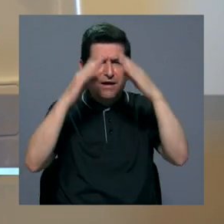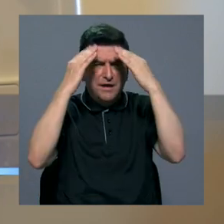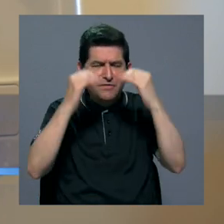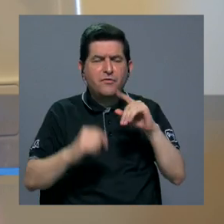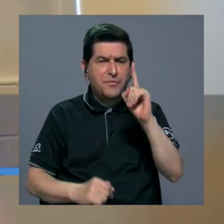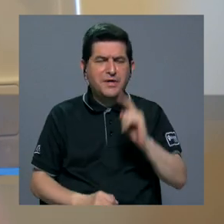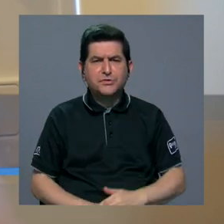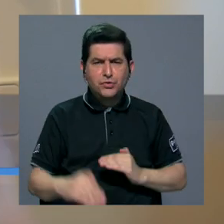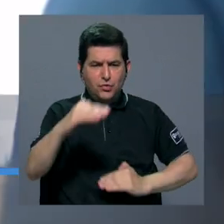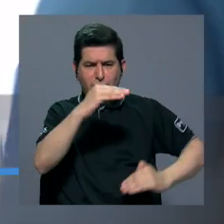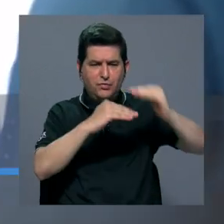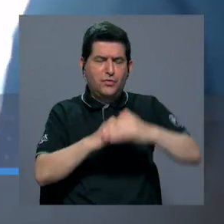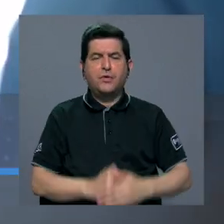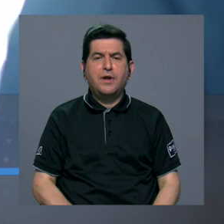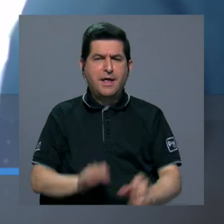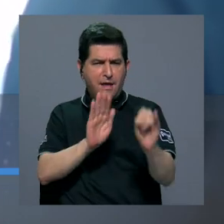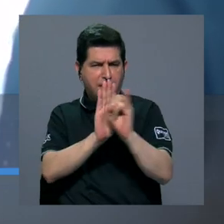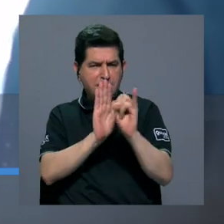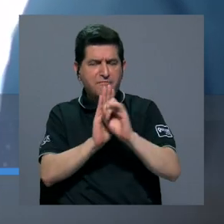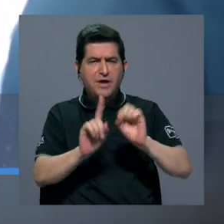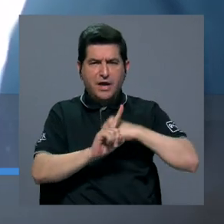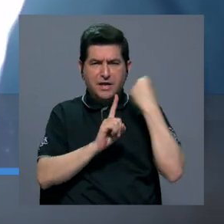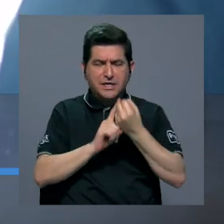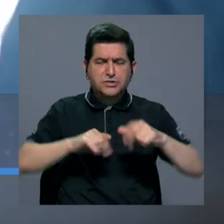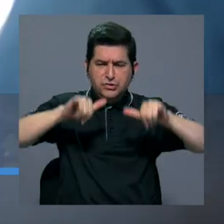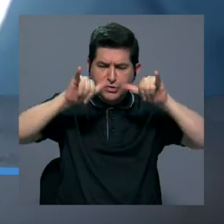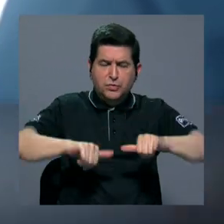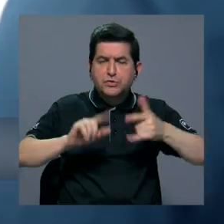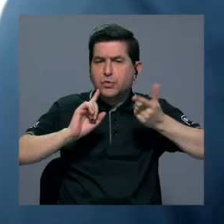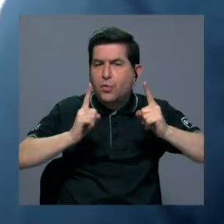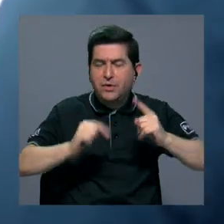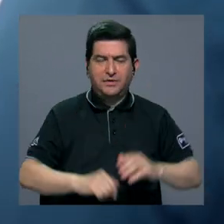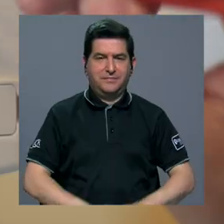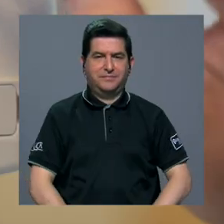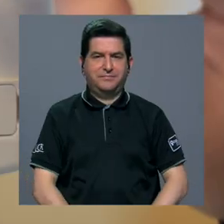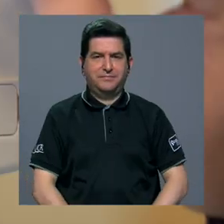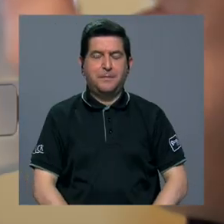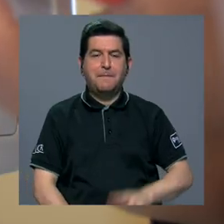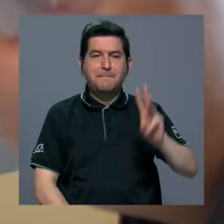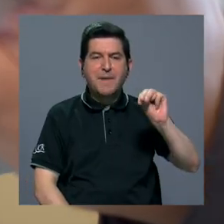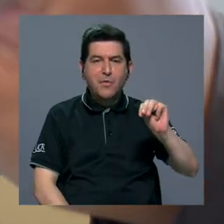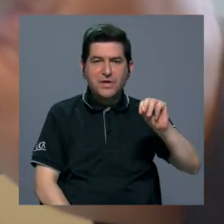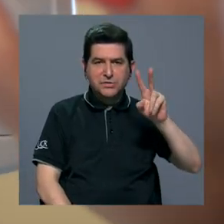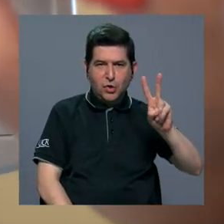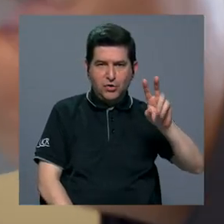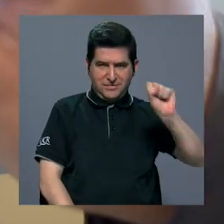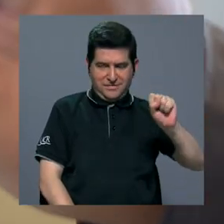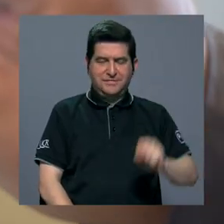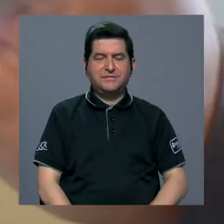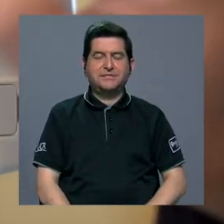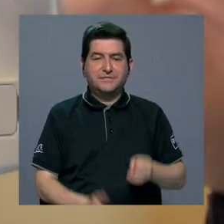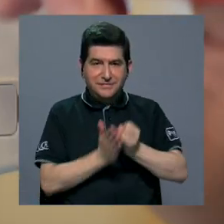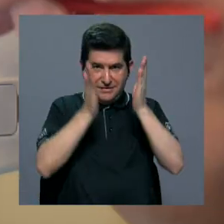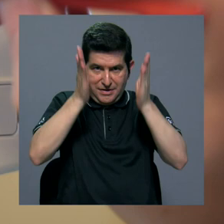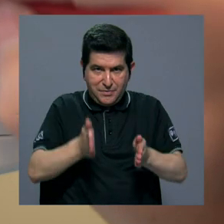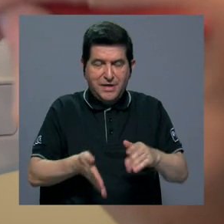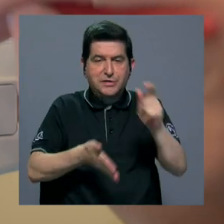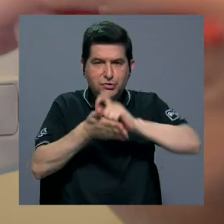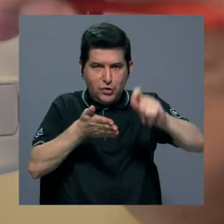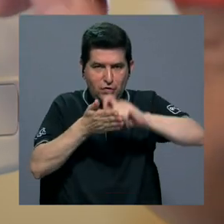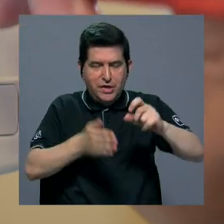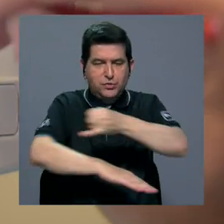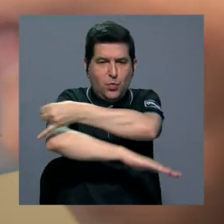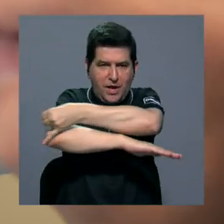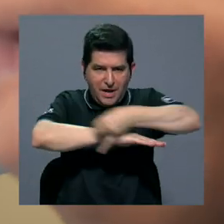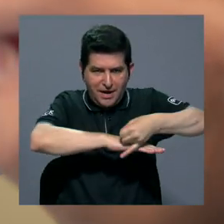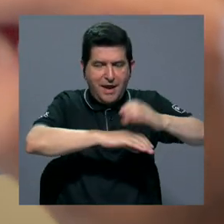cualquier edificación e identificar su estado de conservación. Mauricio Varela Sánchez, investigador de la Escuela